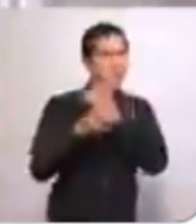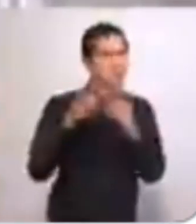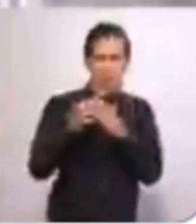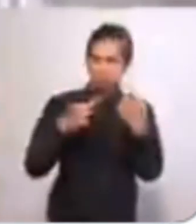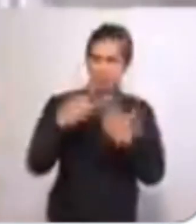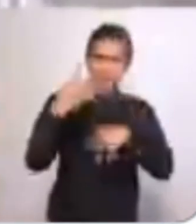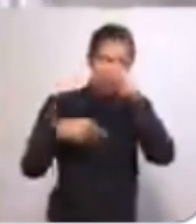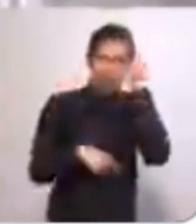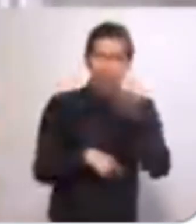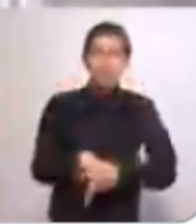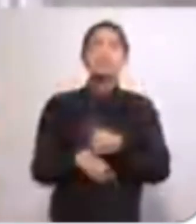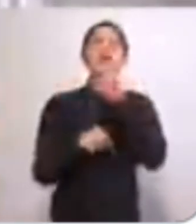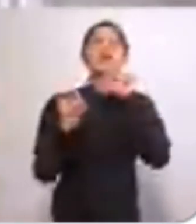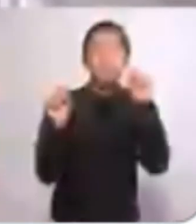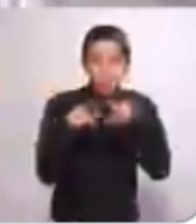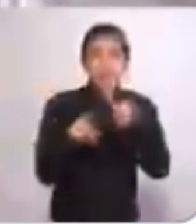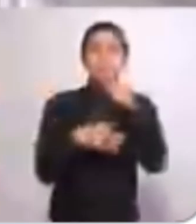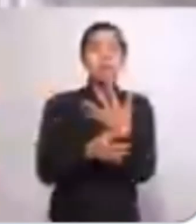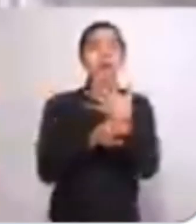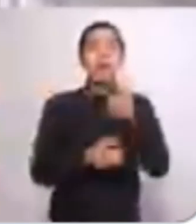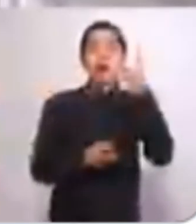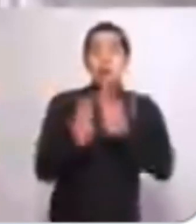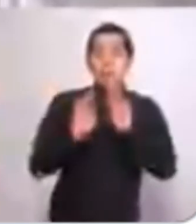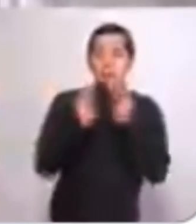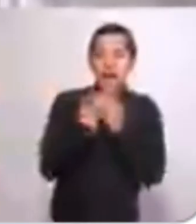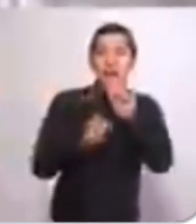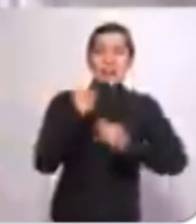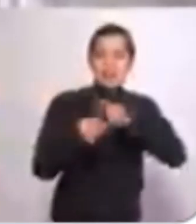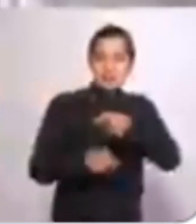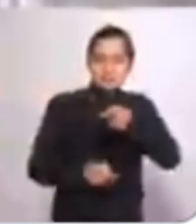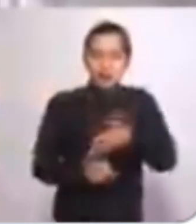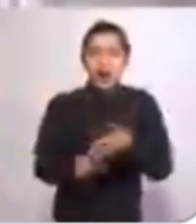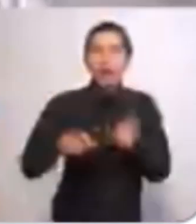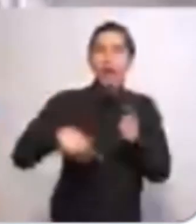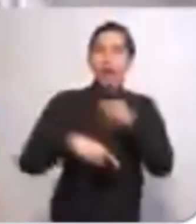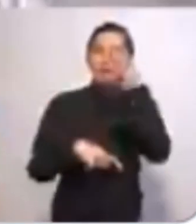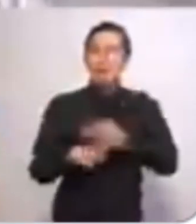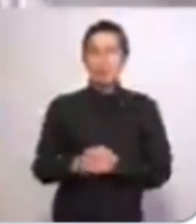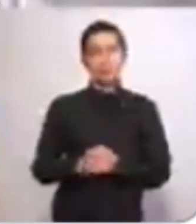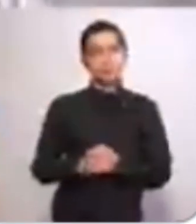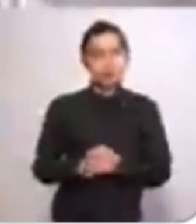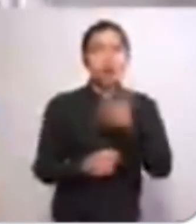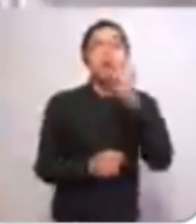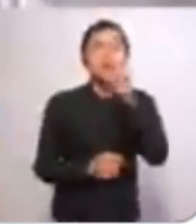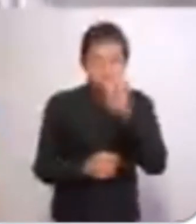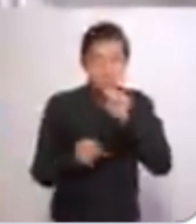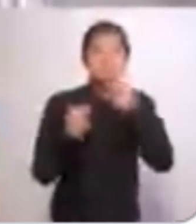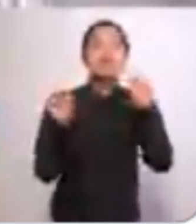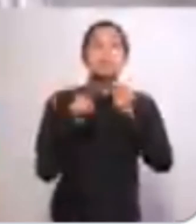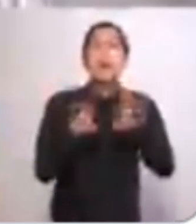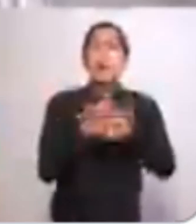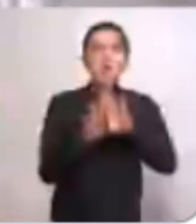posibles, hasta llegar al absurdo de llamarnos delincuentes y animales. Y como si eso fuera poco,